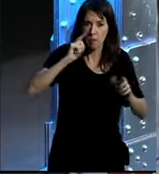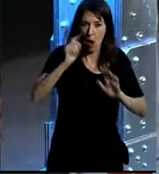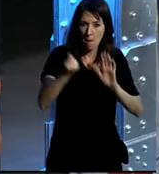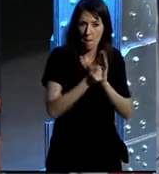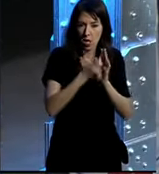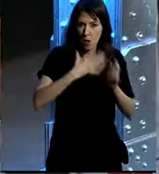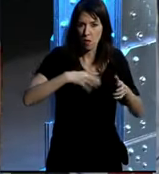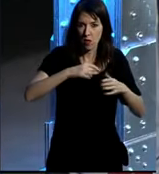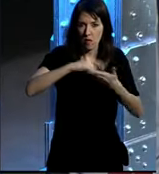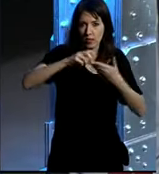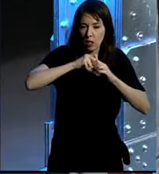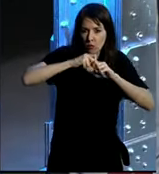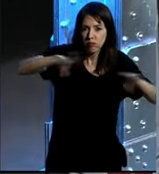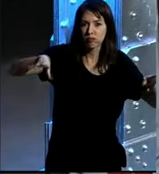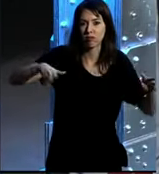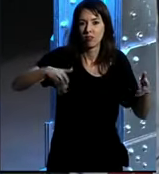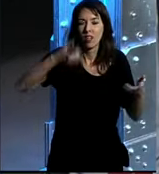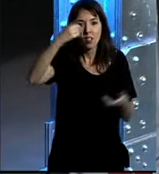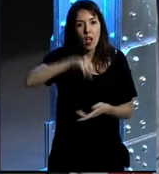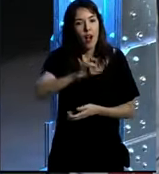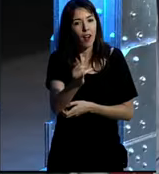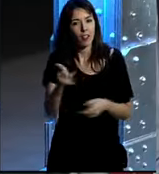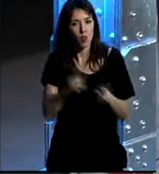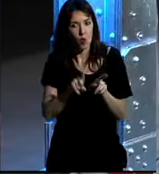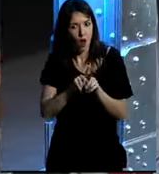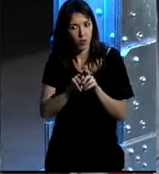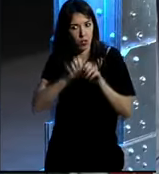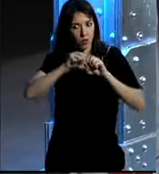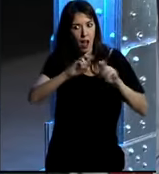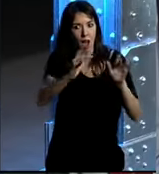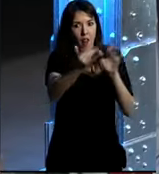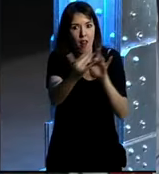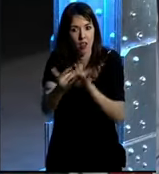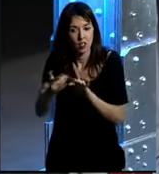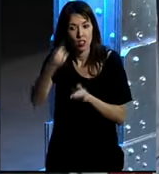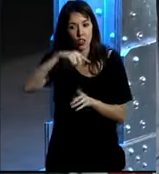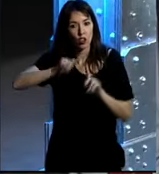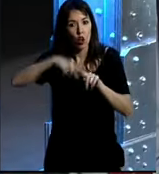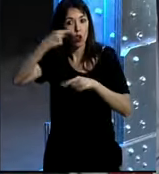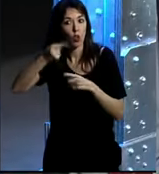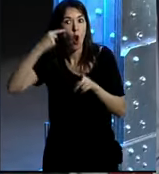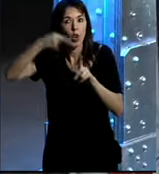que te permita difundir tus mensajes y tener ese alcance pero para nosotros es más una consecuencia que un objetivo en sí mismo ¿vale?